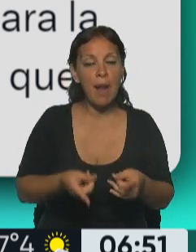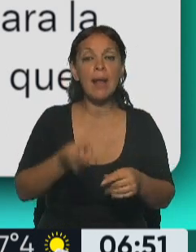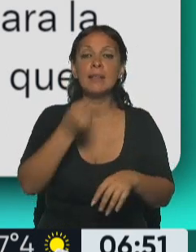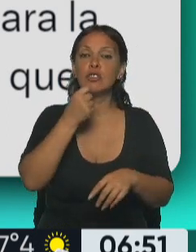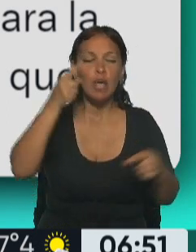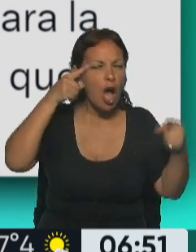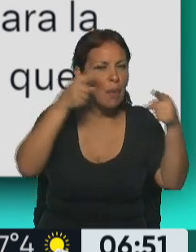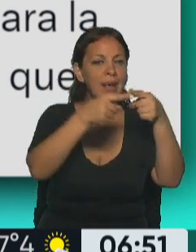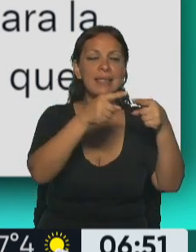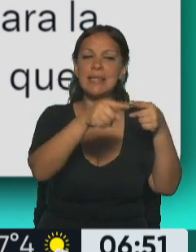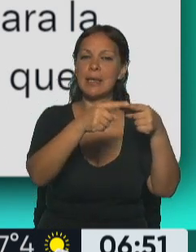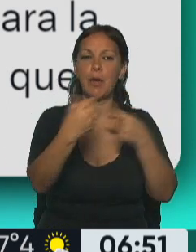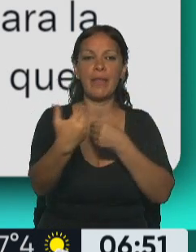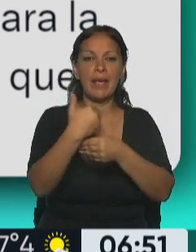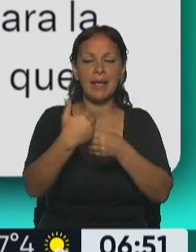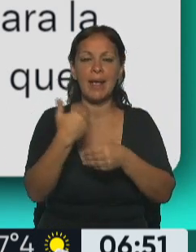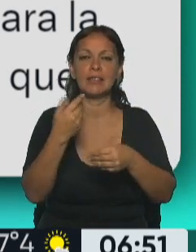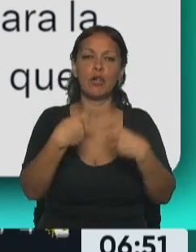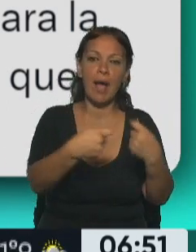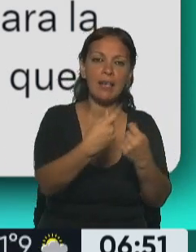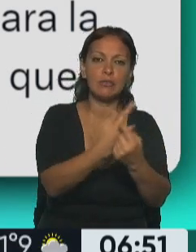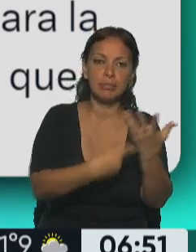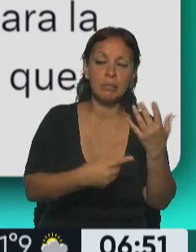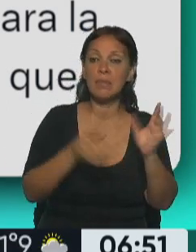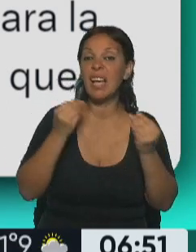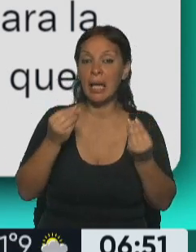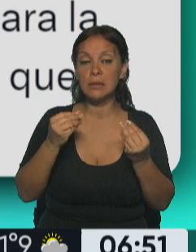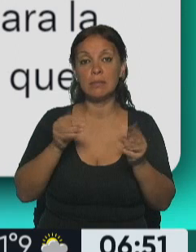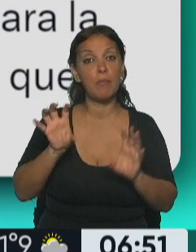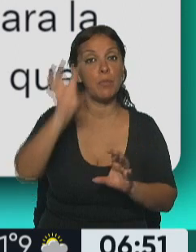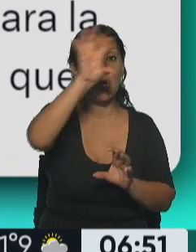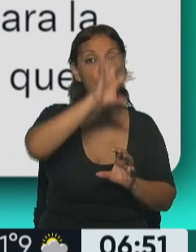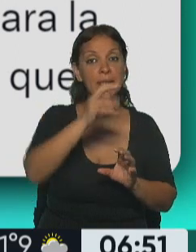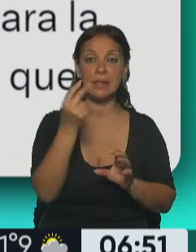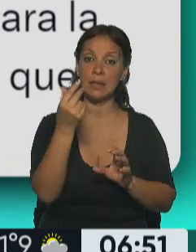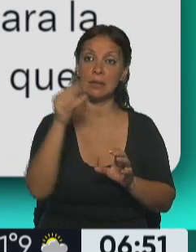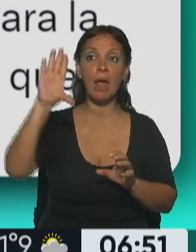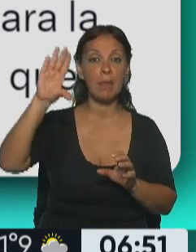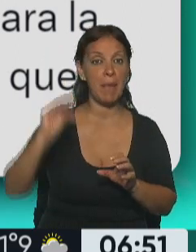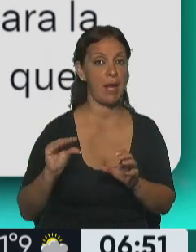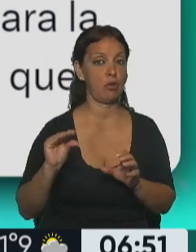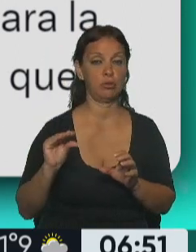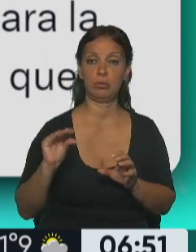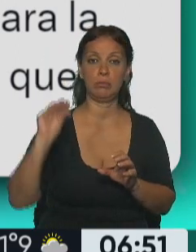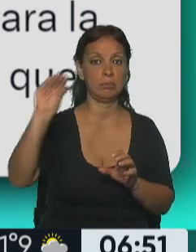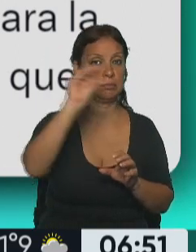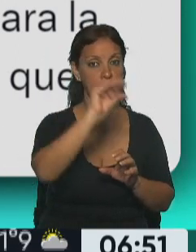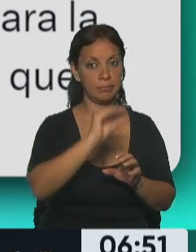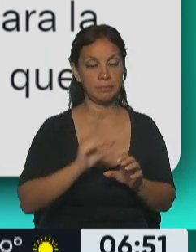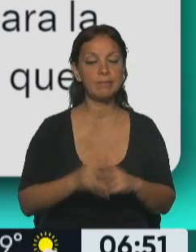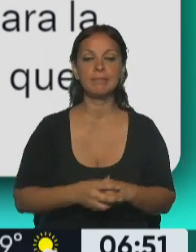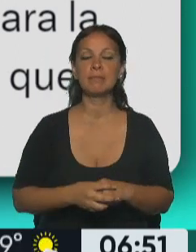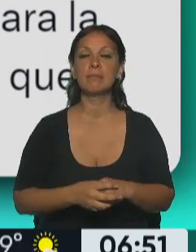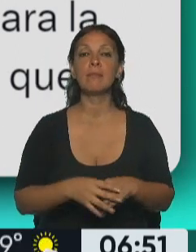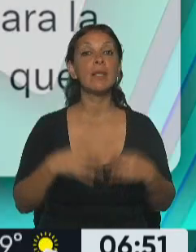fiscal, lo que implicará que las provincias contarán con menos recursos. Bueno, ver, toda esta discusión toma trascendencia cuando uno